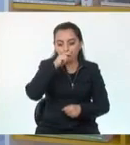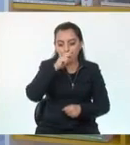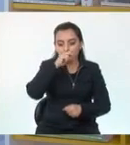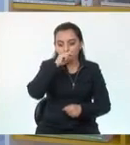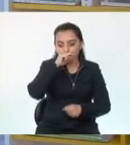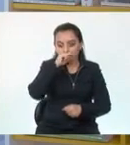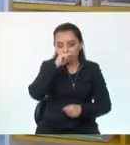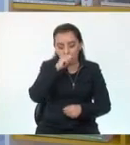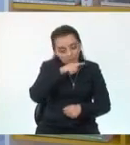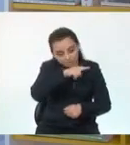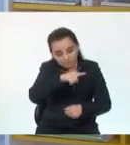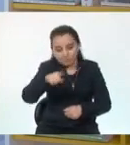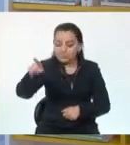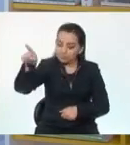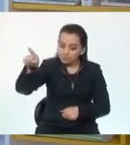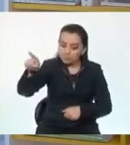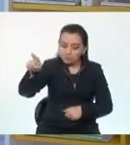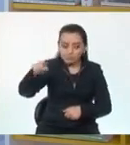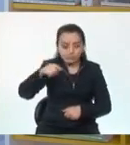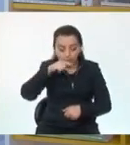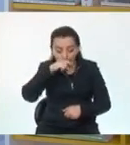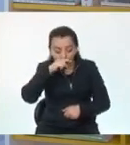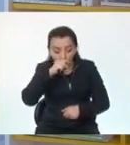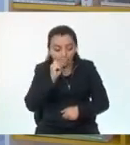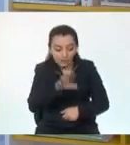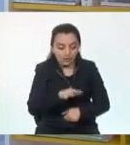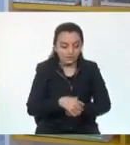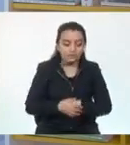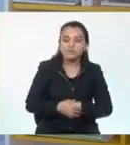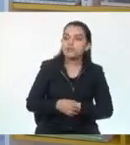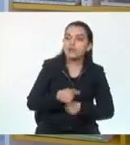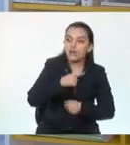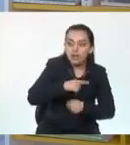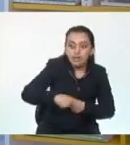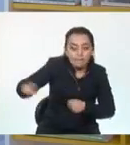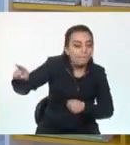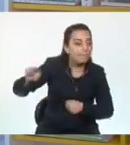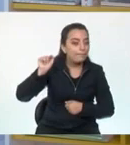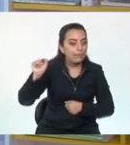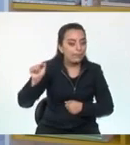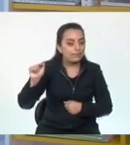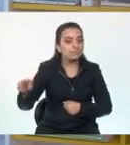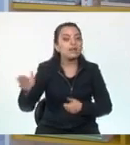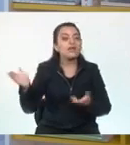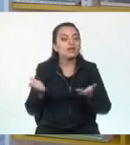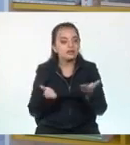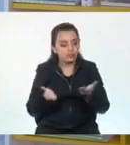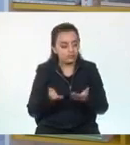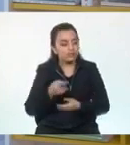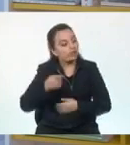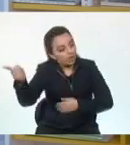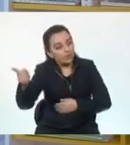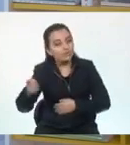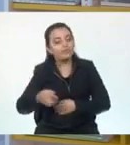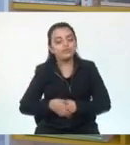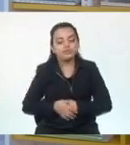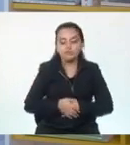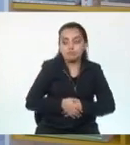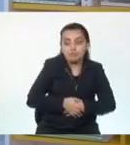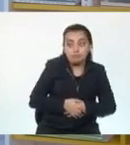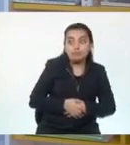a dejar una encomienda, una dirección X, nosotros con facilidad podamos llegar.